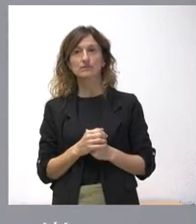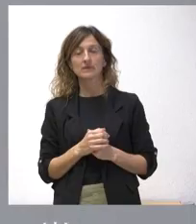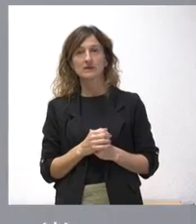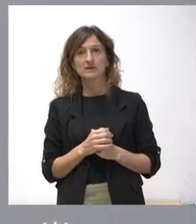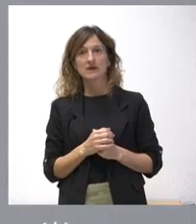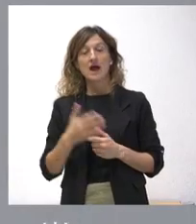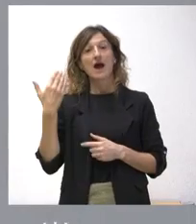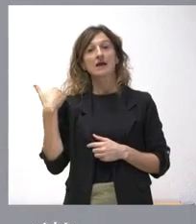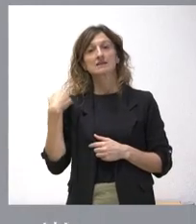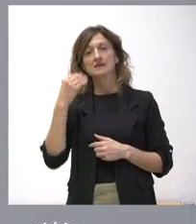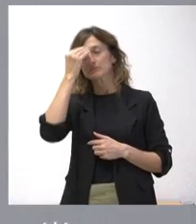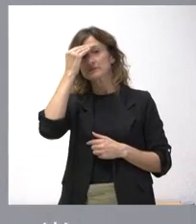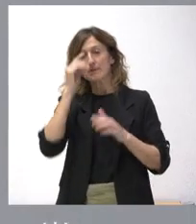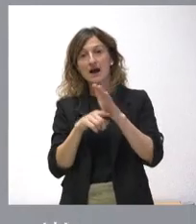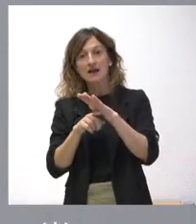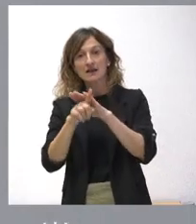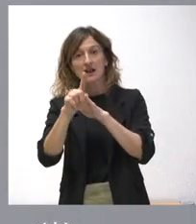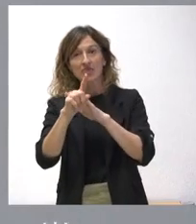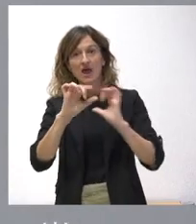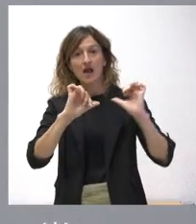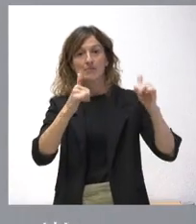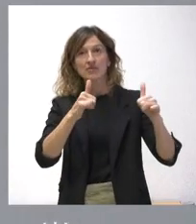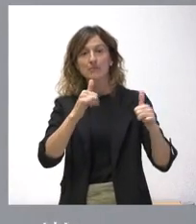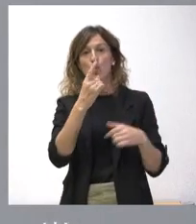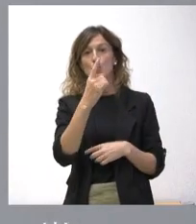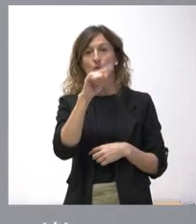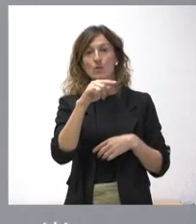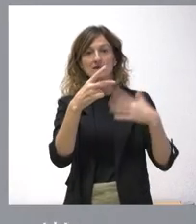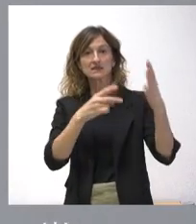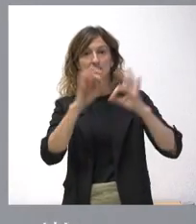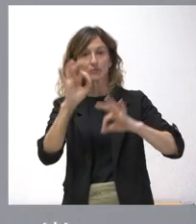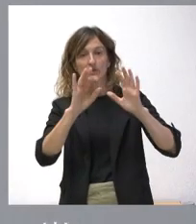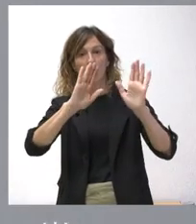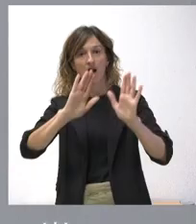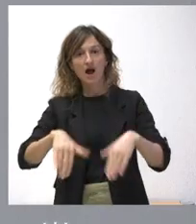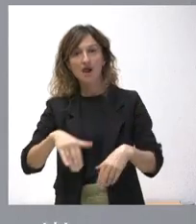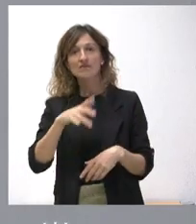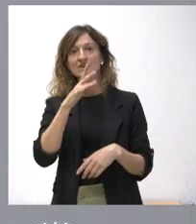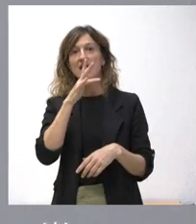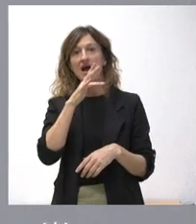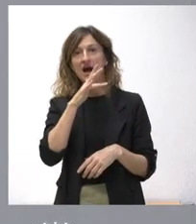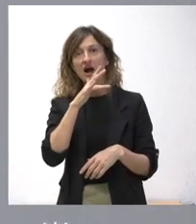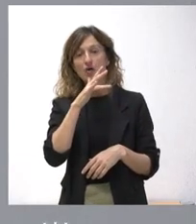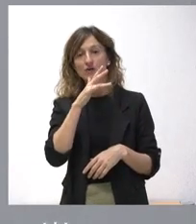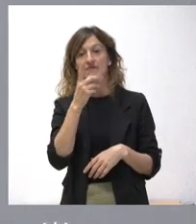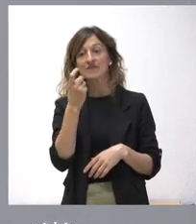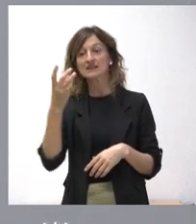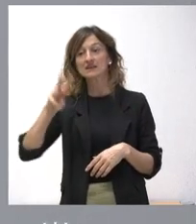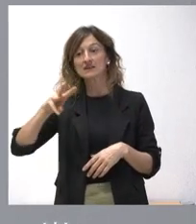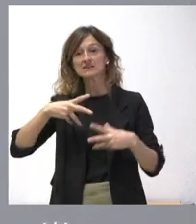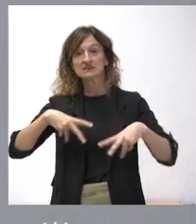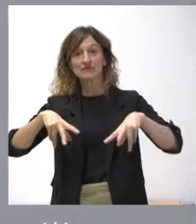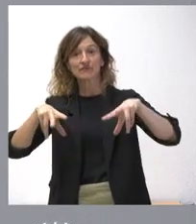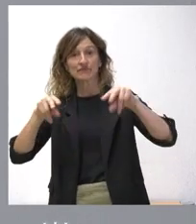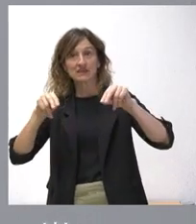estaba considerado y estimado a principios de año, un 1,7%, ahora, a falta de un trimestre para finalizar el